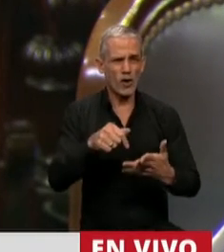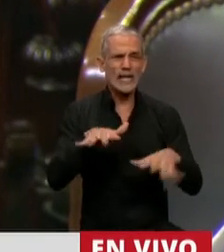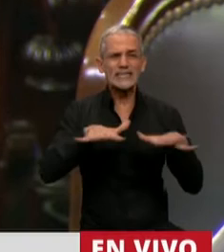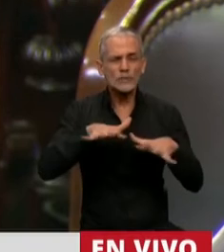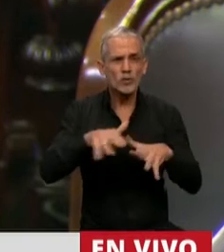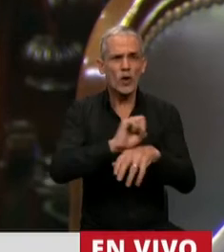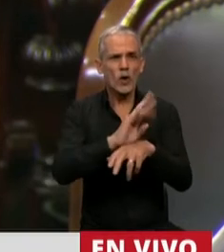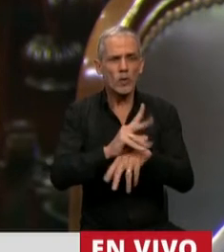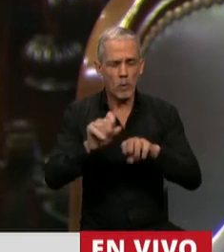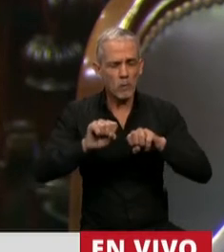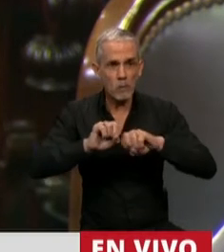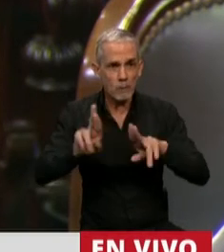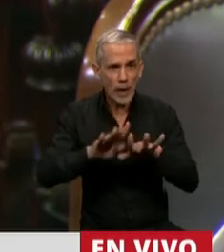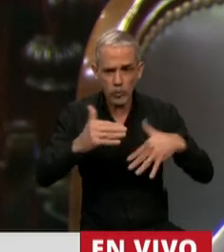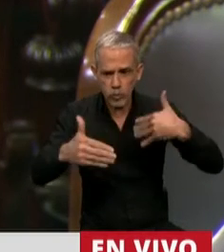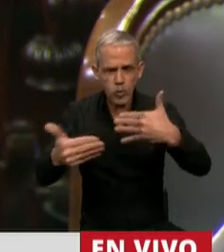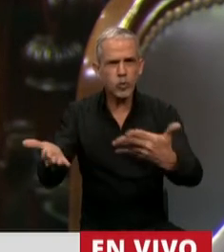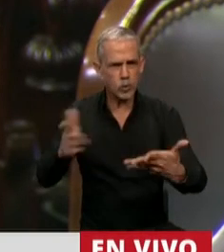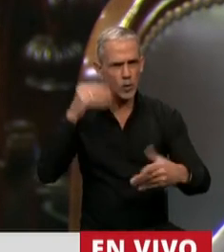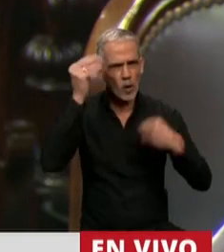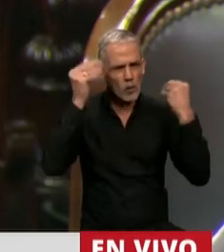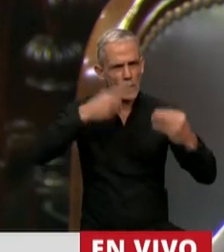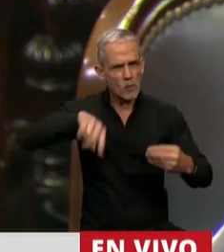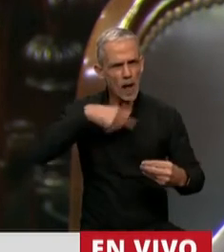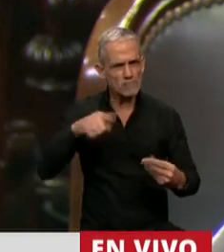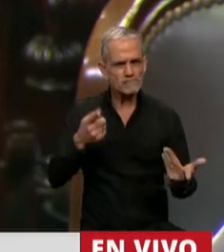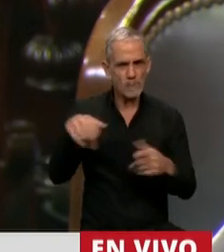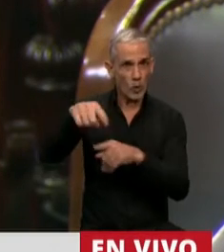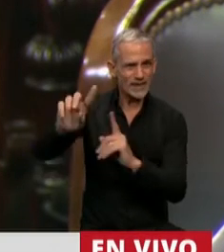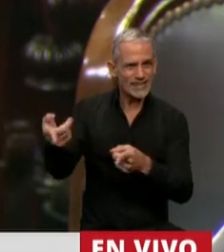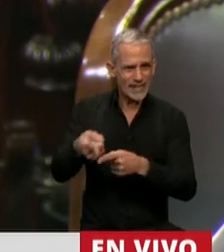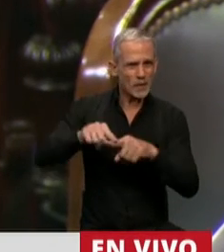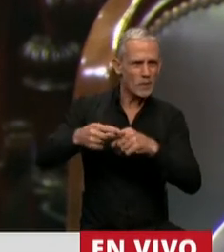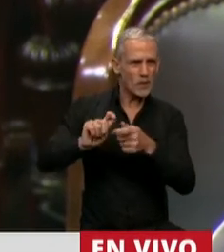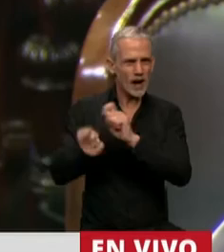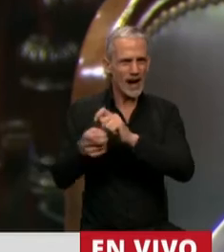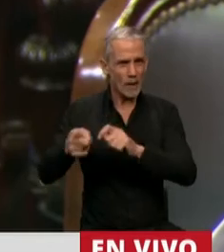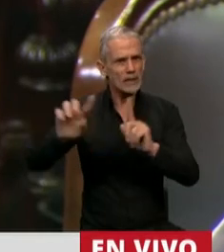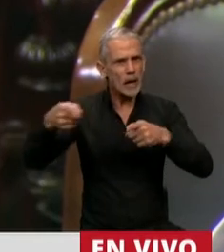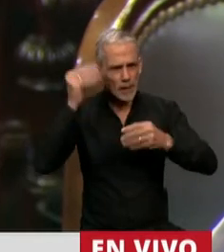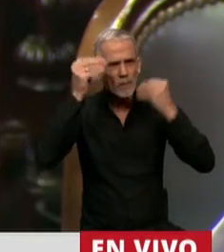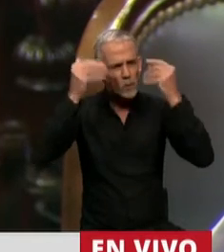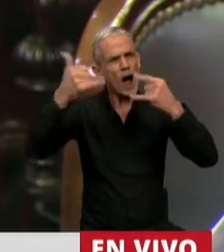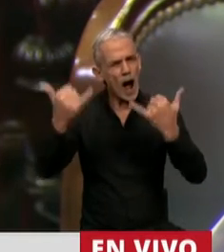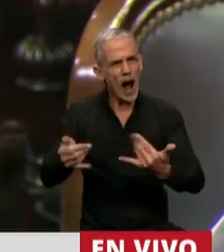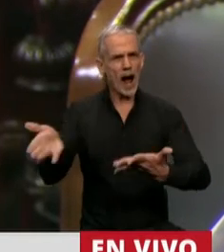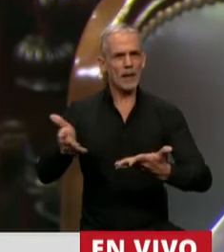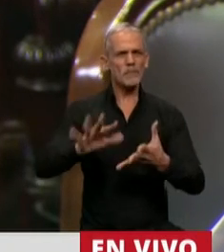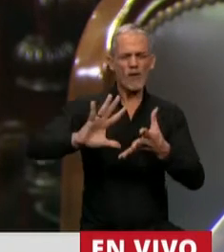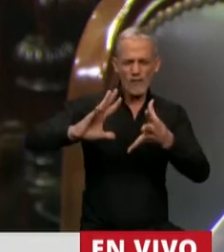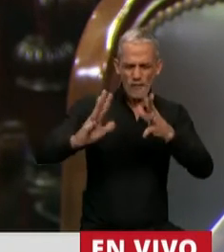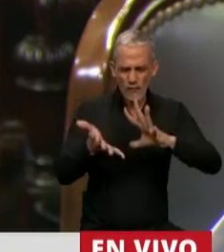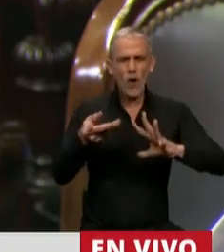vivimos con preocupación. Y yo sé que muchos de ustedes también lo viven con preocupación. Ahora, la forma